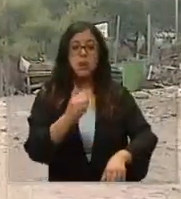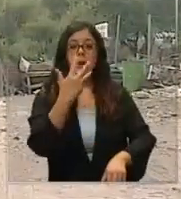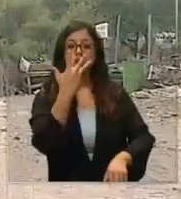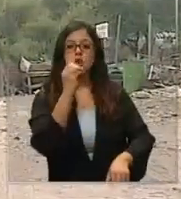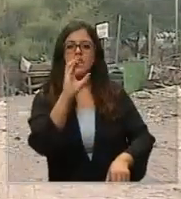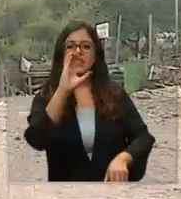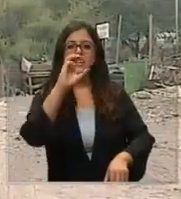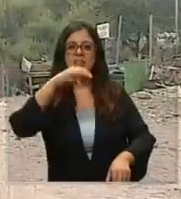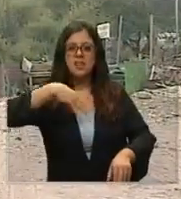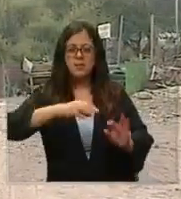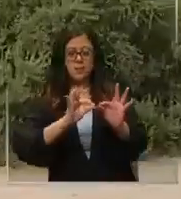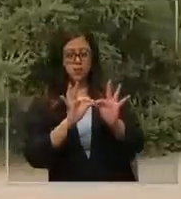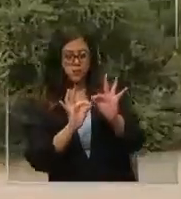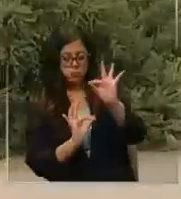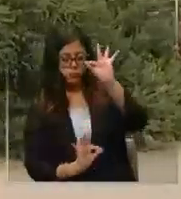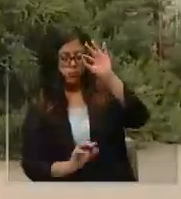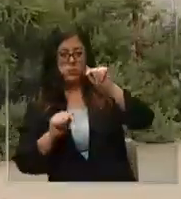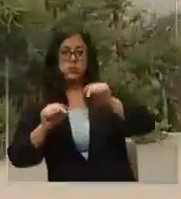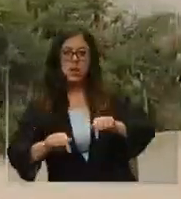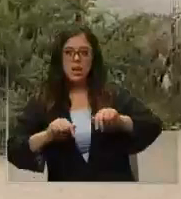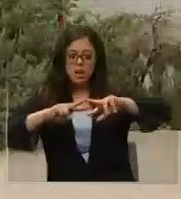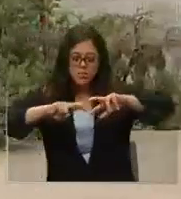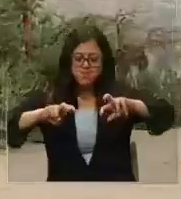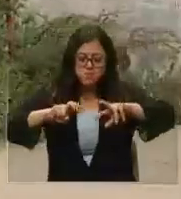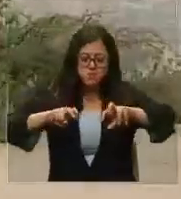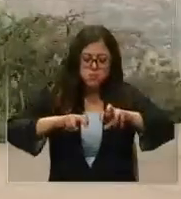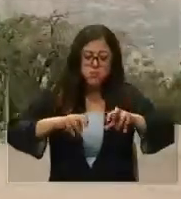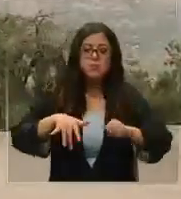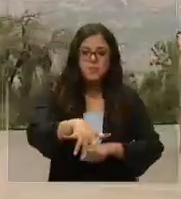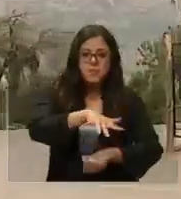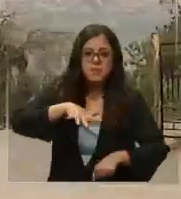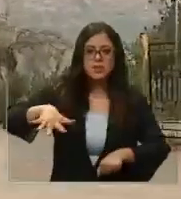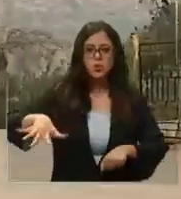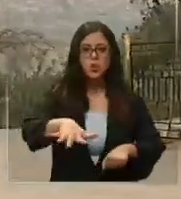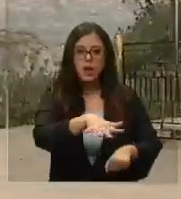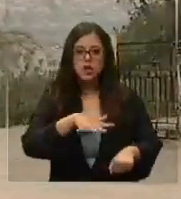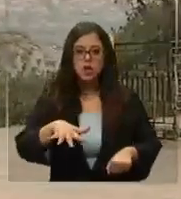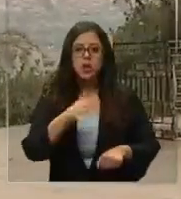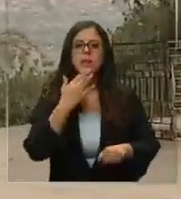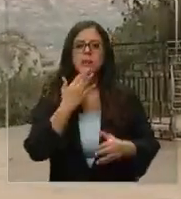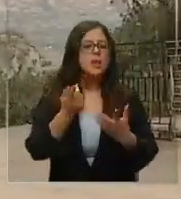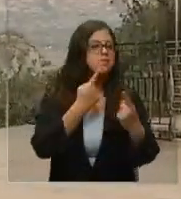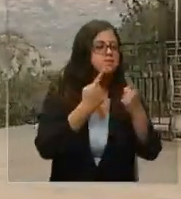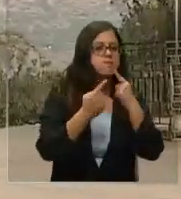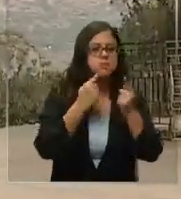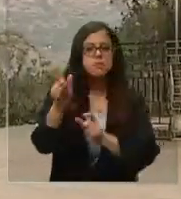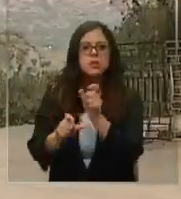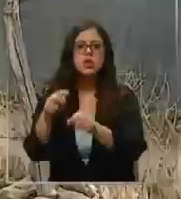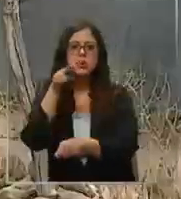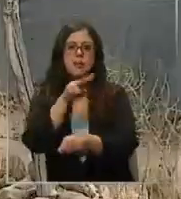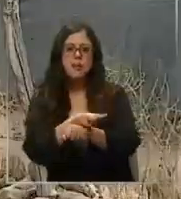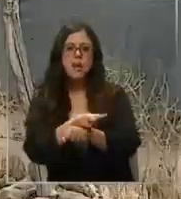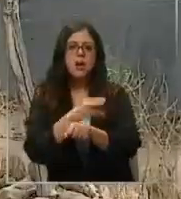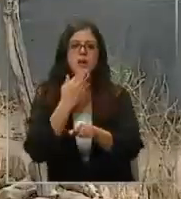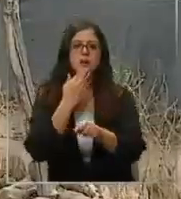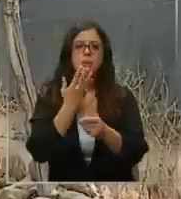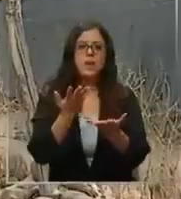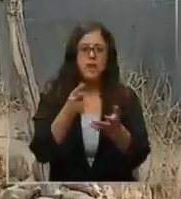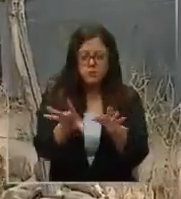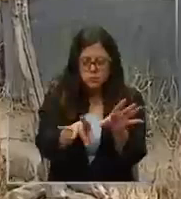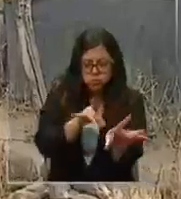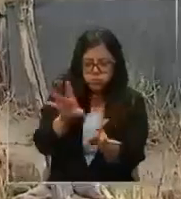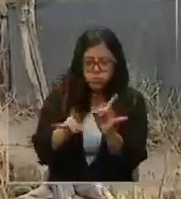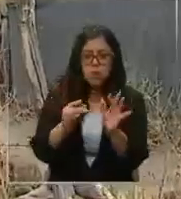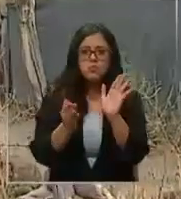se inicia el trabajo científico-técnico en el lugar de ciertos sucesos, como también el empadronamiento de testigos, levantamiento de algunas evidencias,